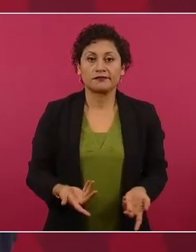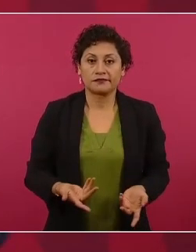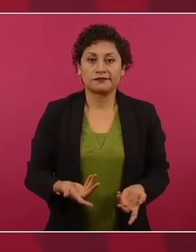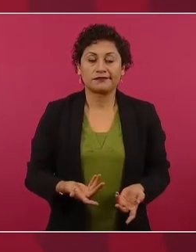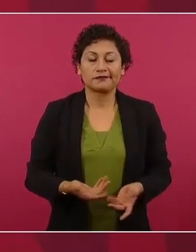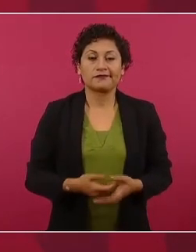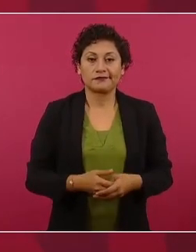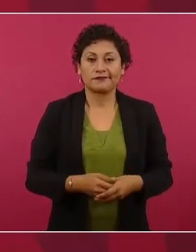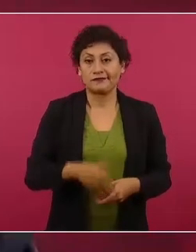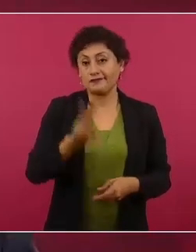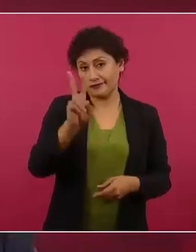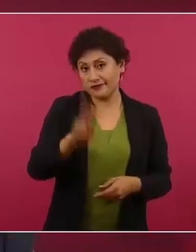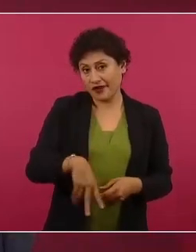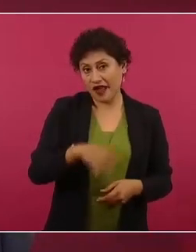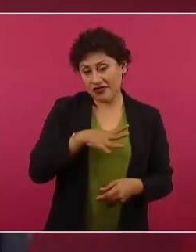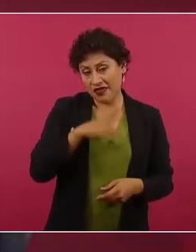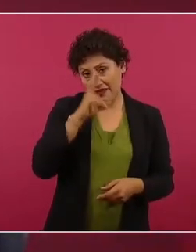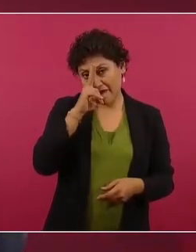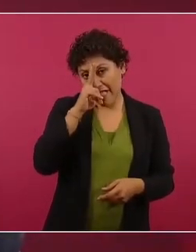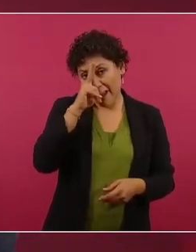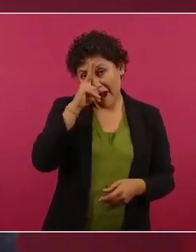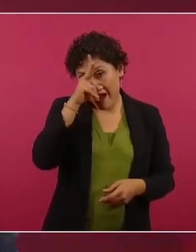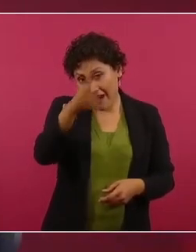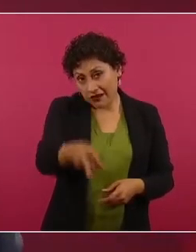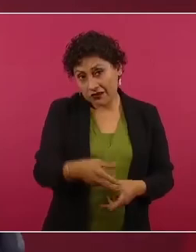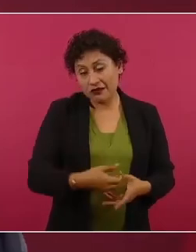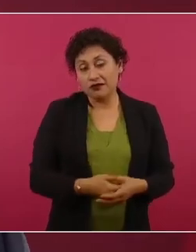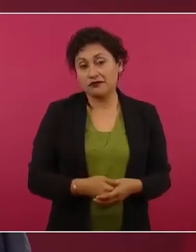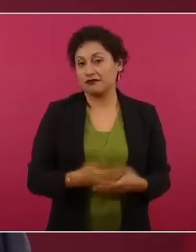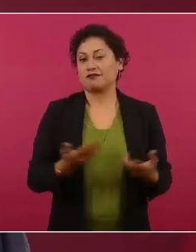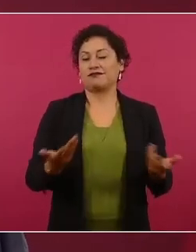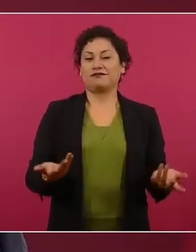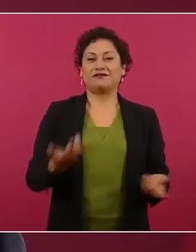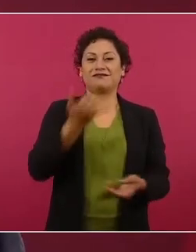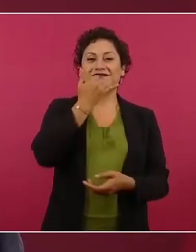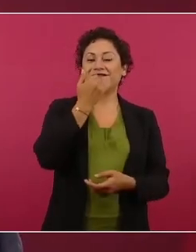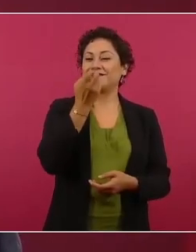hay venganza, no se puede eso,